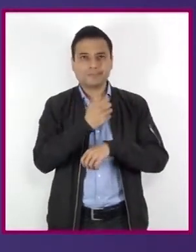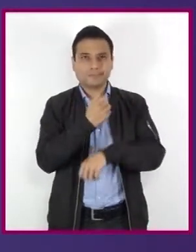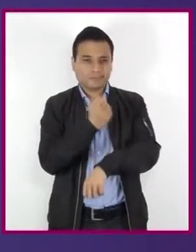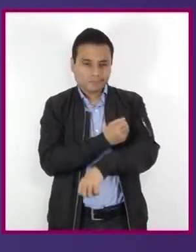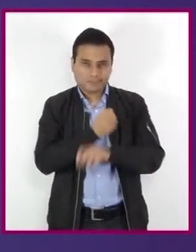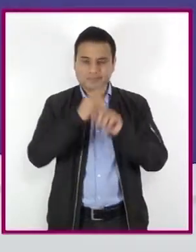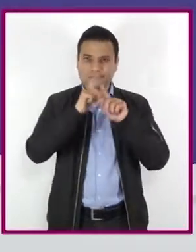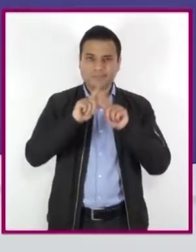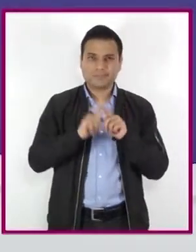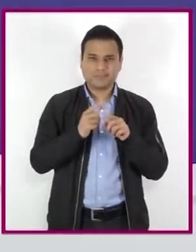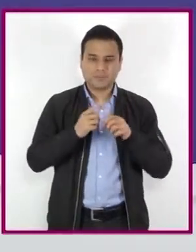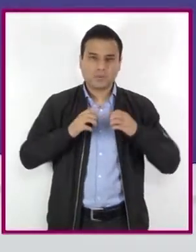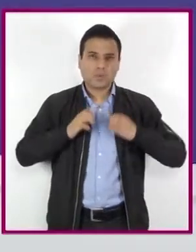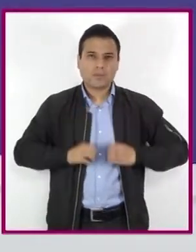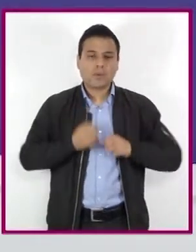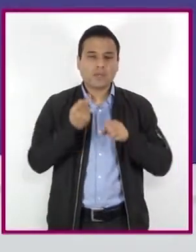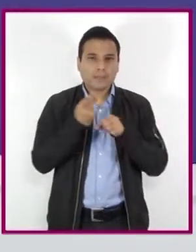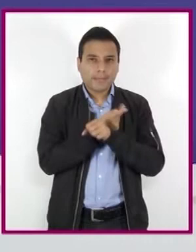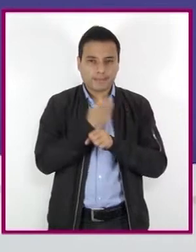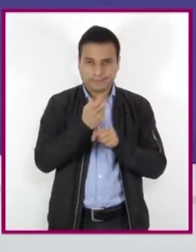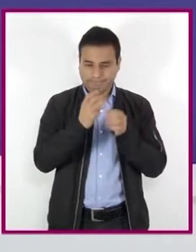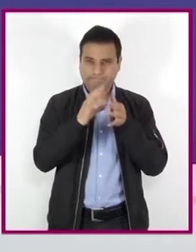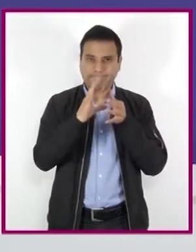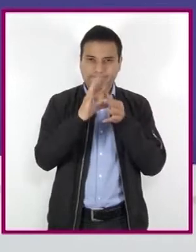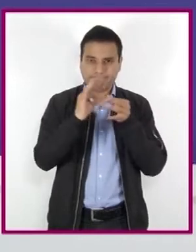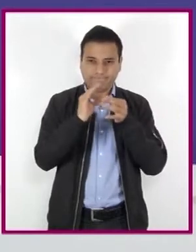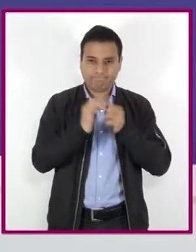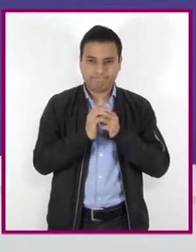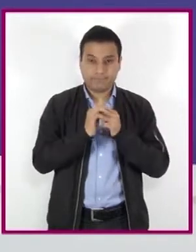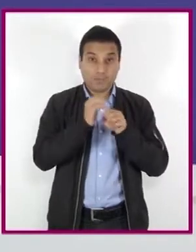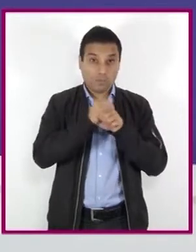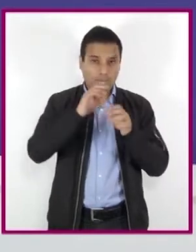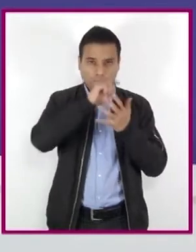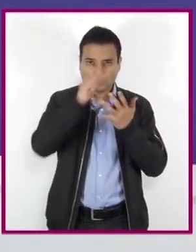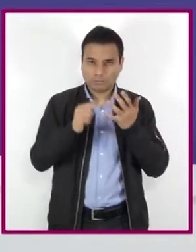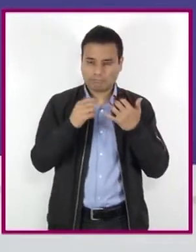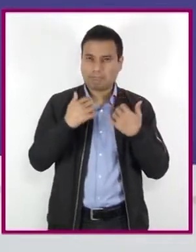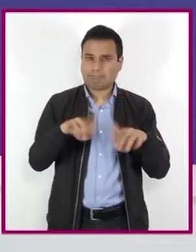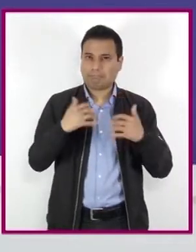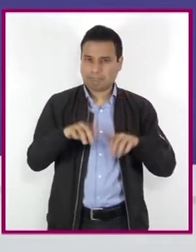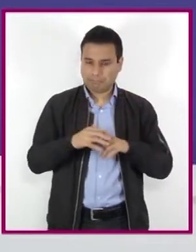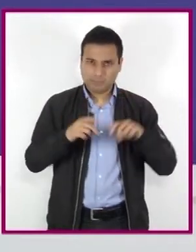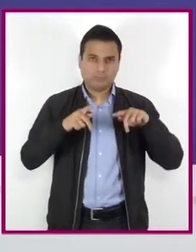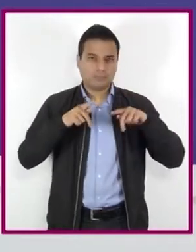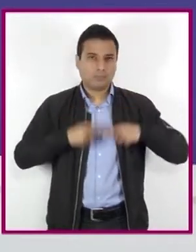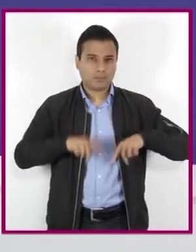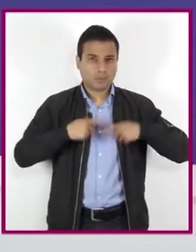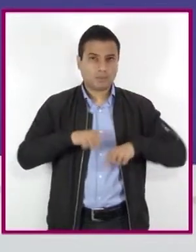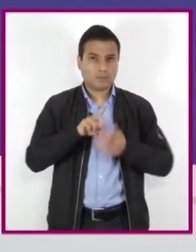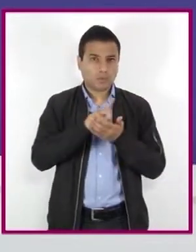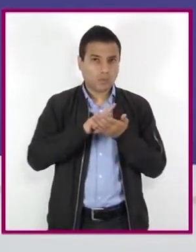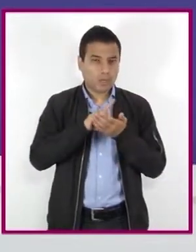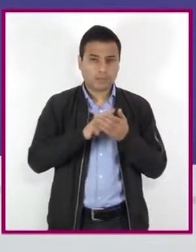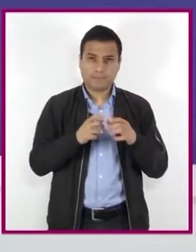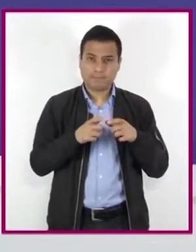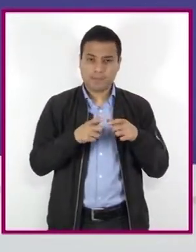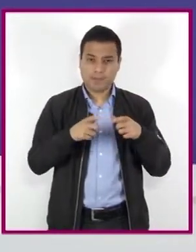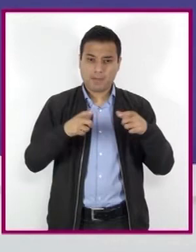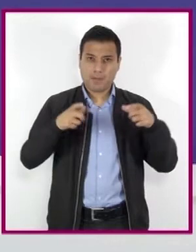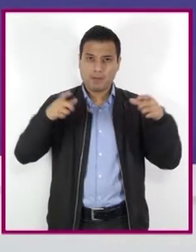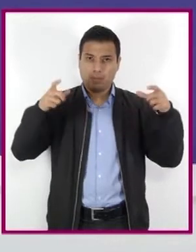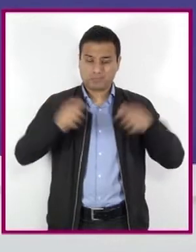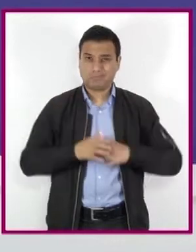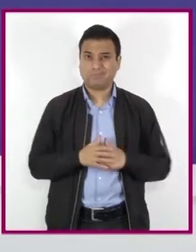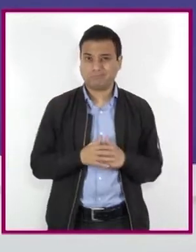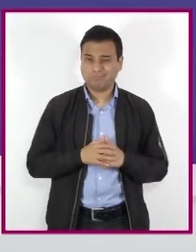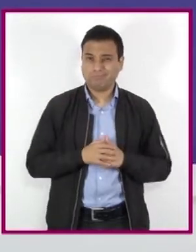organismo. Analizaremos algunos datos que evidencian el preocupante aumento del consumo de estas sustancias en menores de edad.